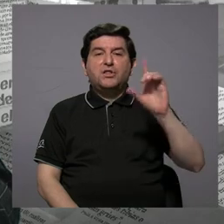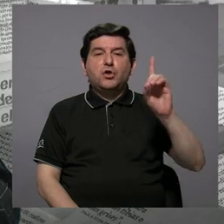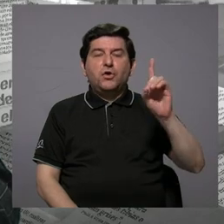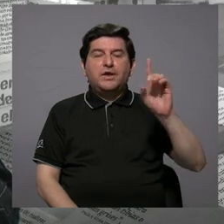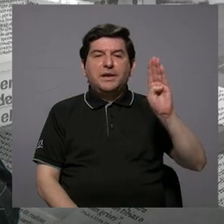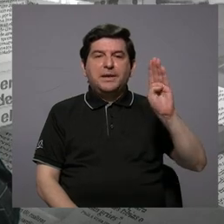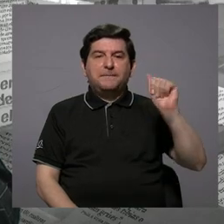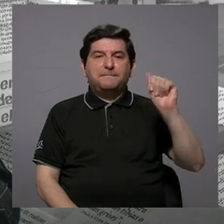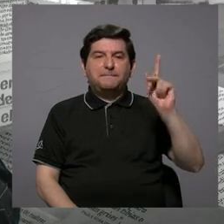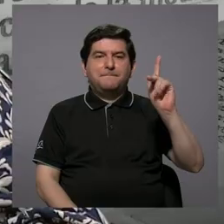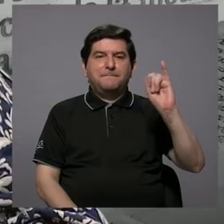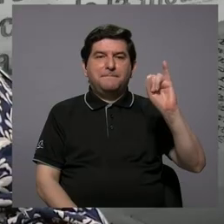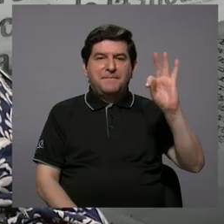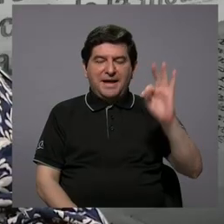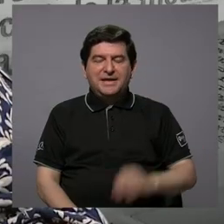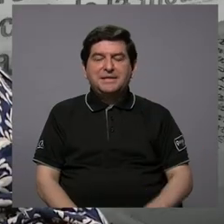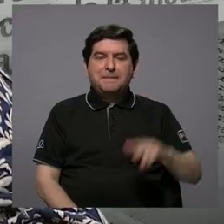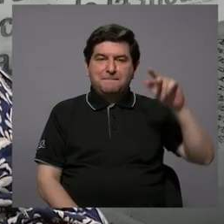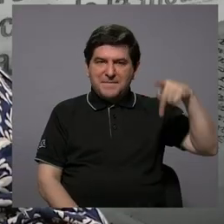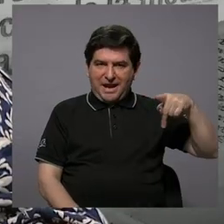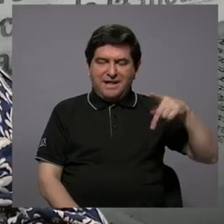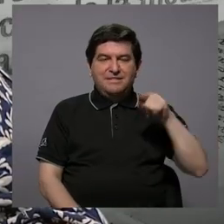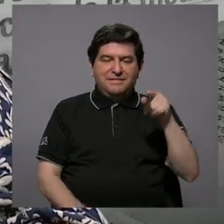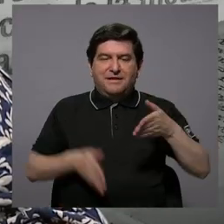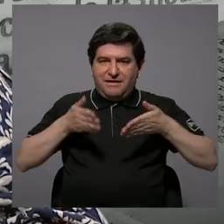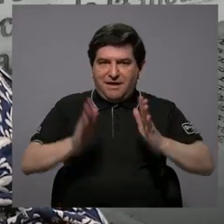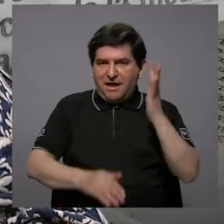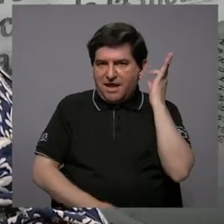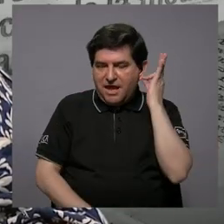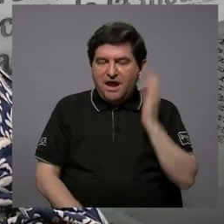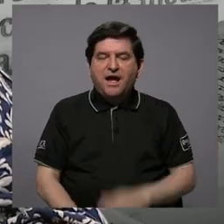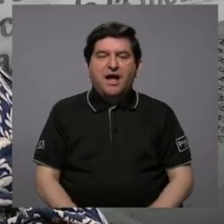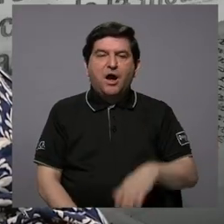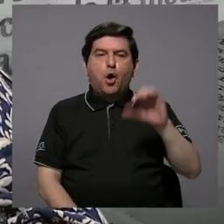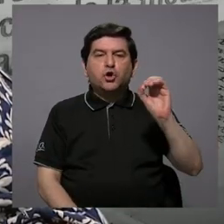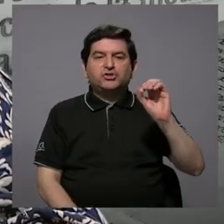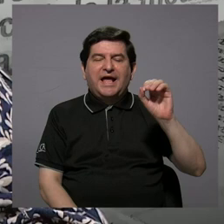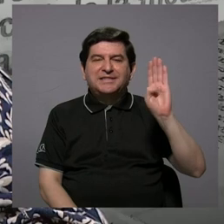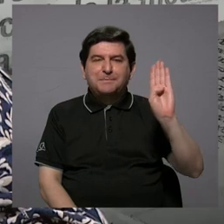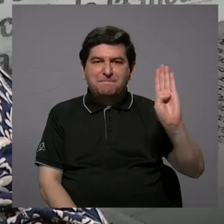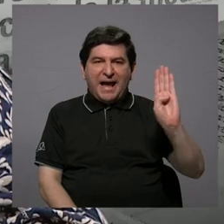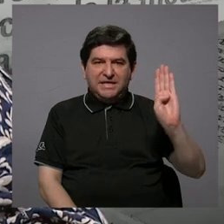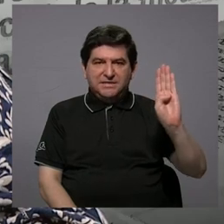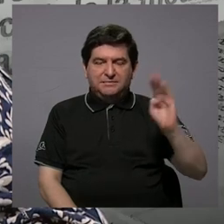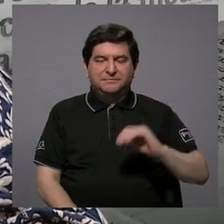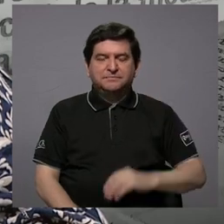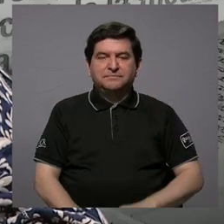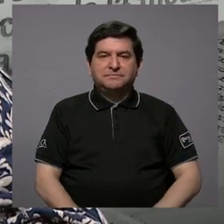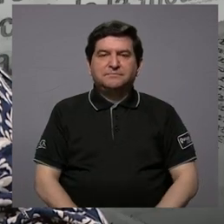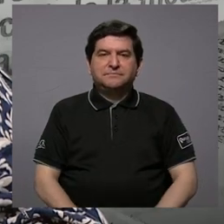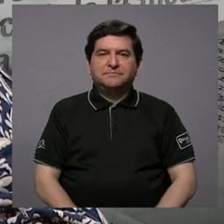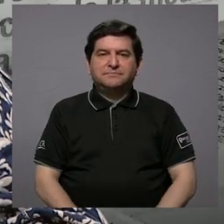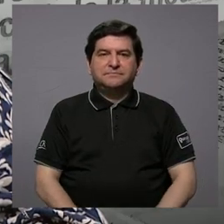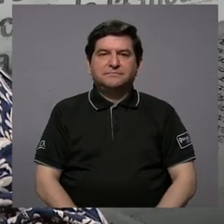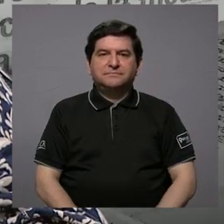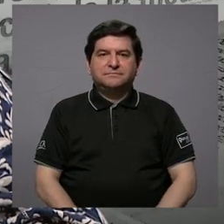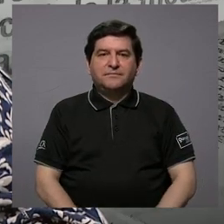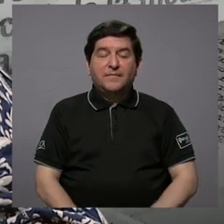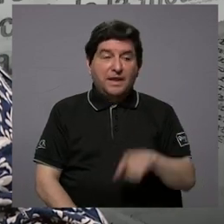Bakit Peralta, que es hija de Oscar Bakit, quien